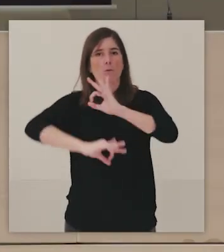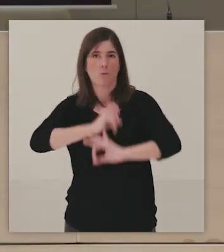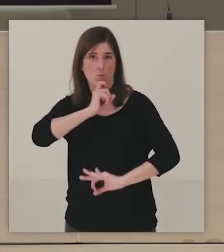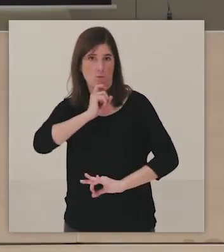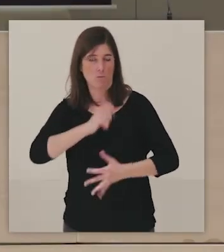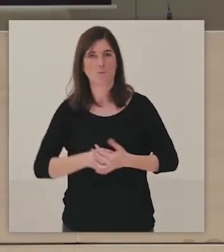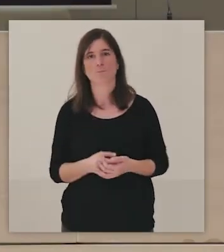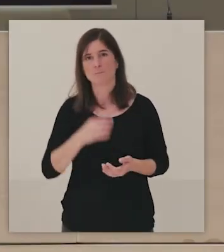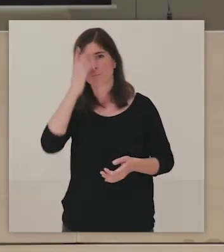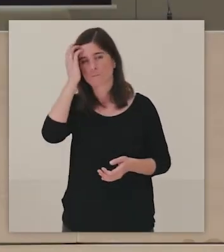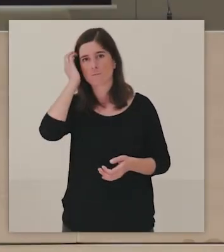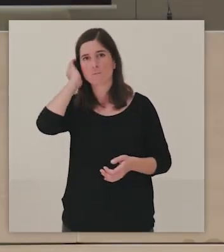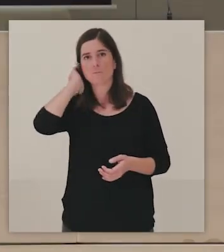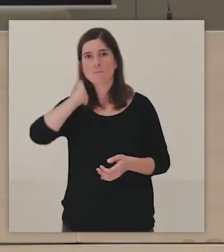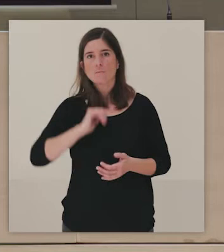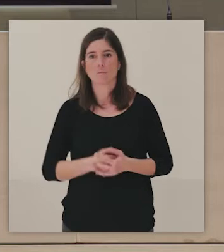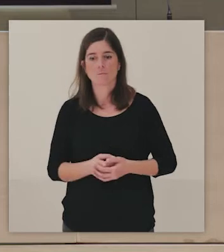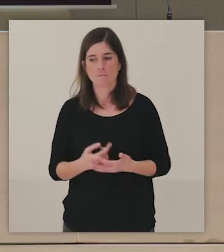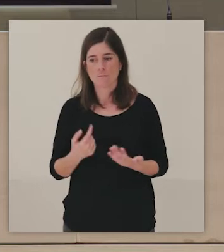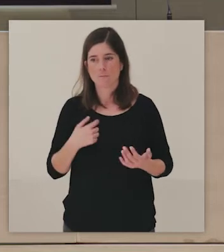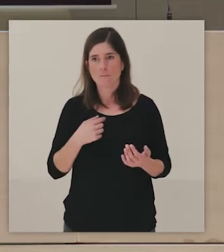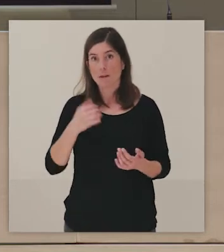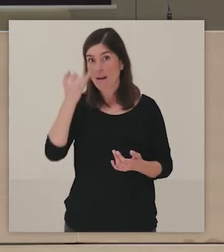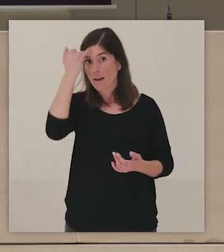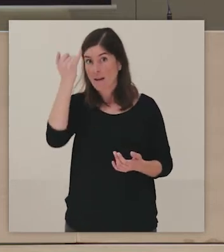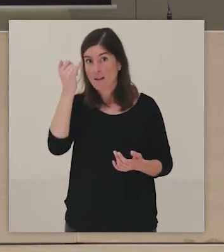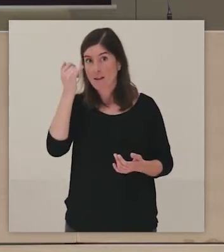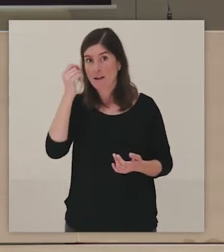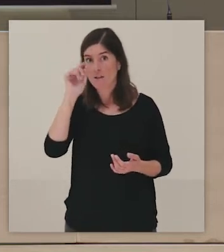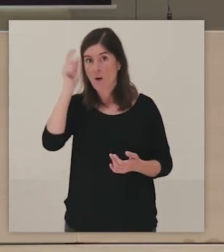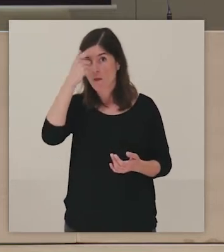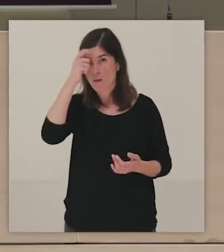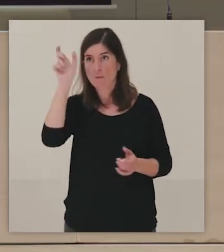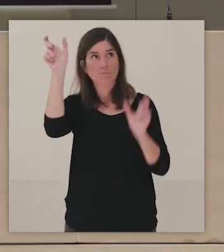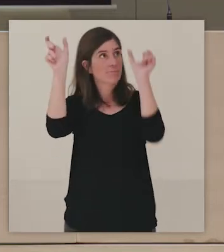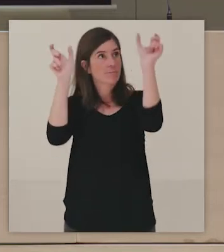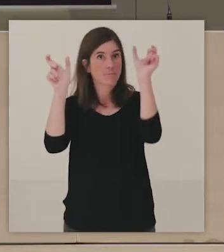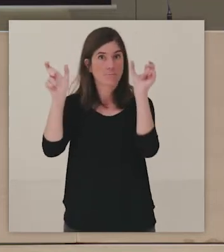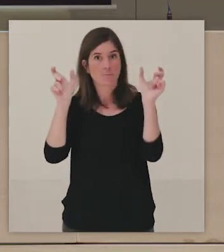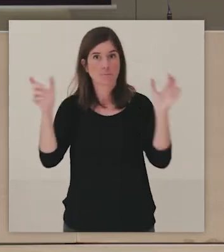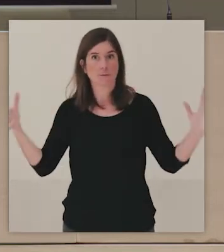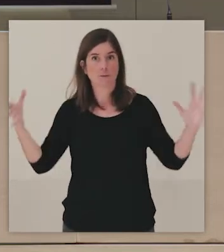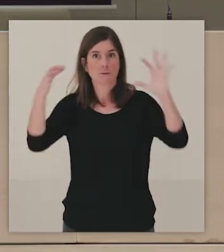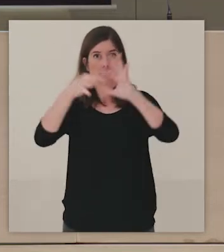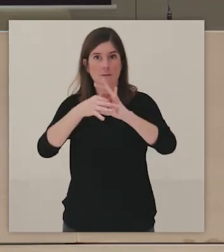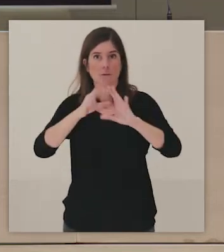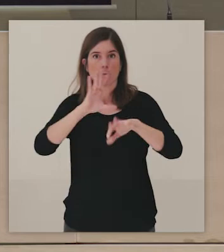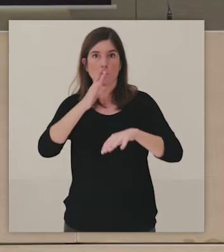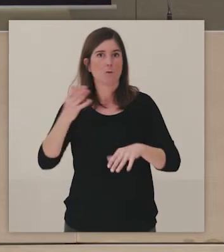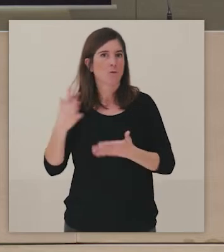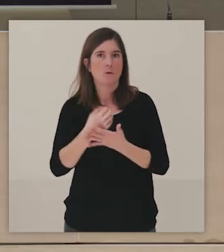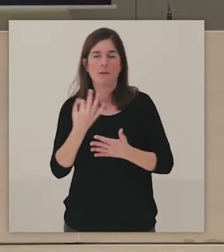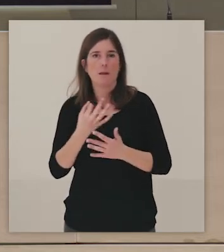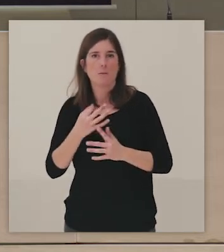ver también con un foco que seguro que cada uno de vosotros y de vosotras tenéis, que son los objetivos de